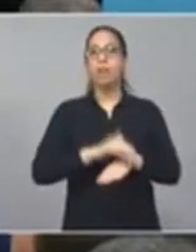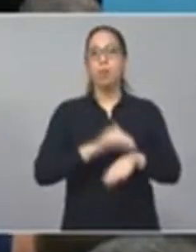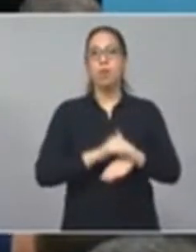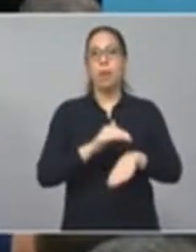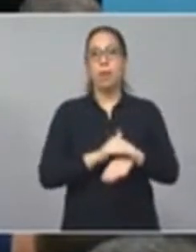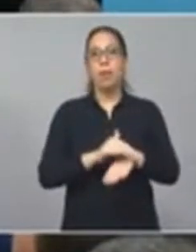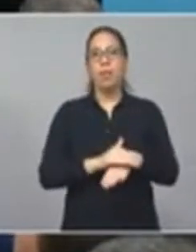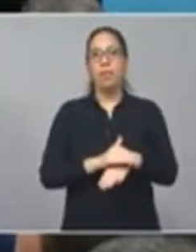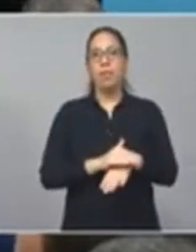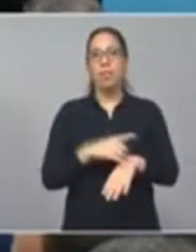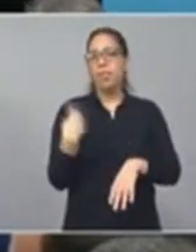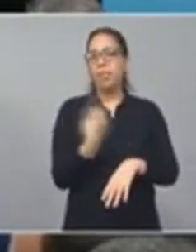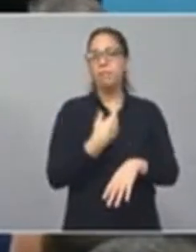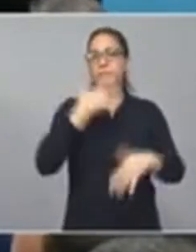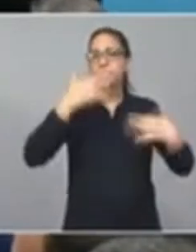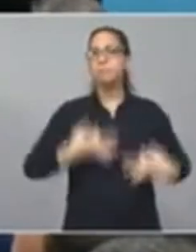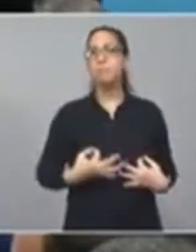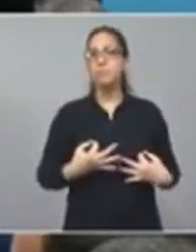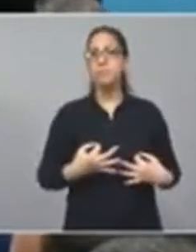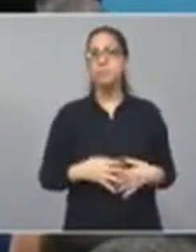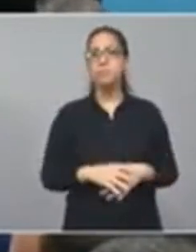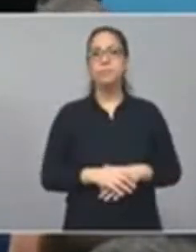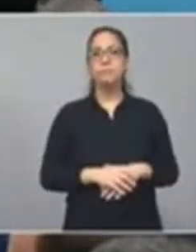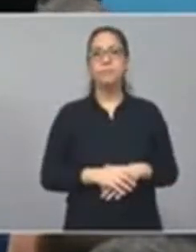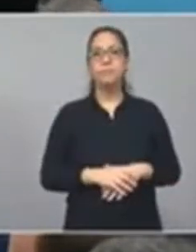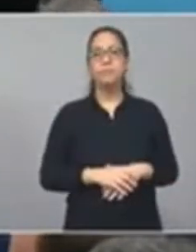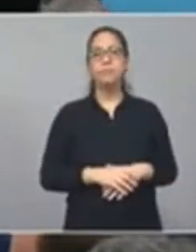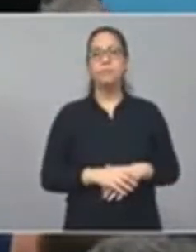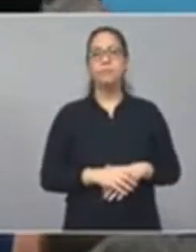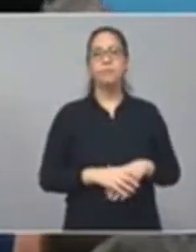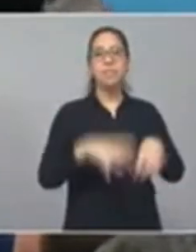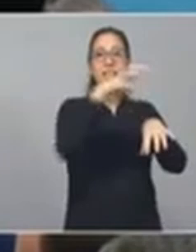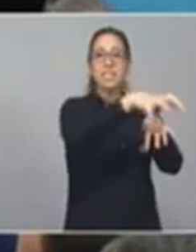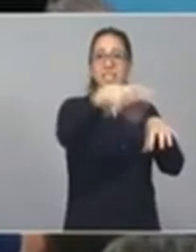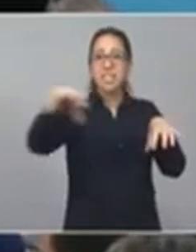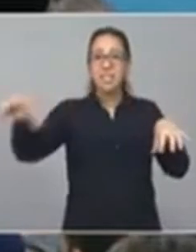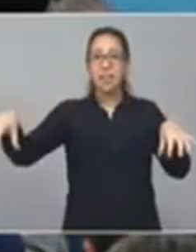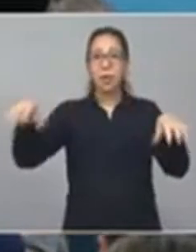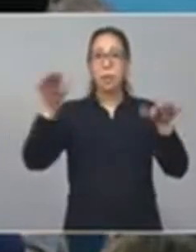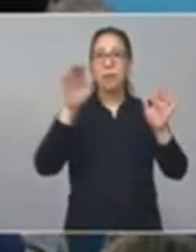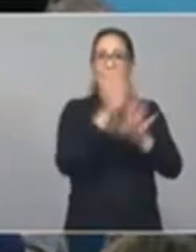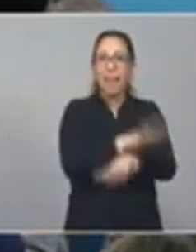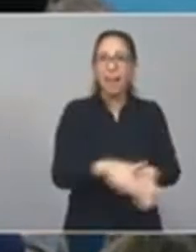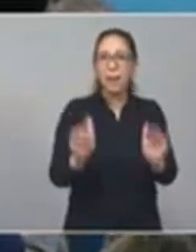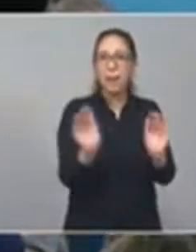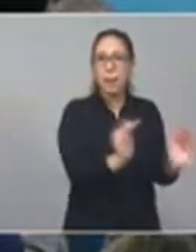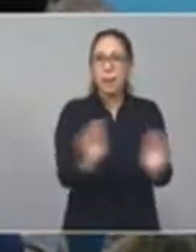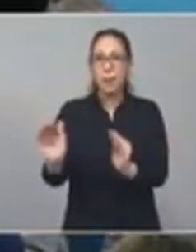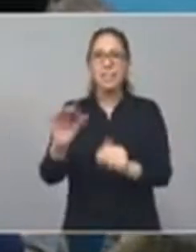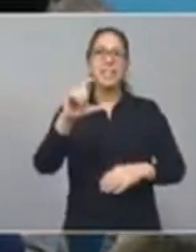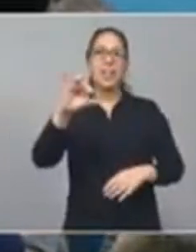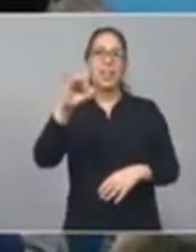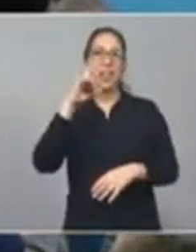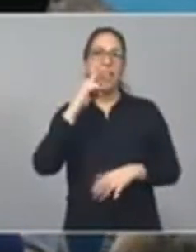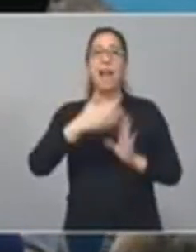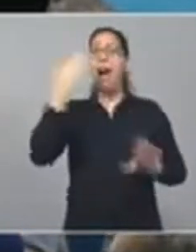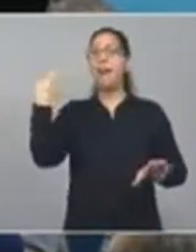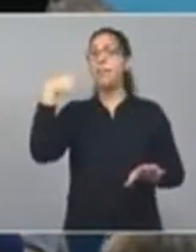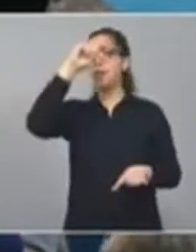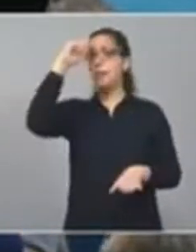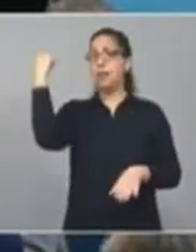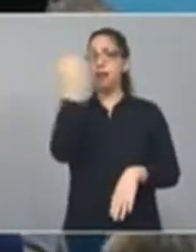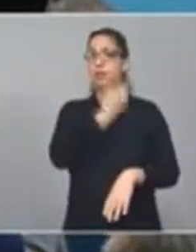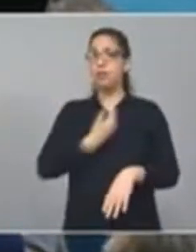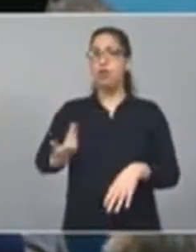es que en los centros de primera infancia, en los CDI, que dejó abandonados el gobierno